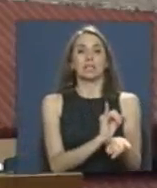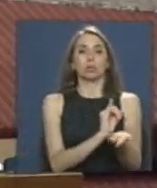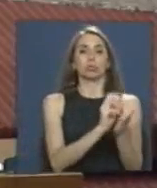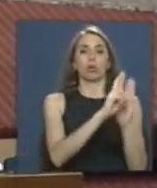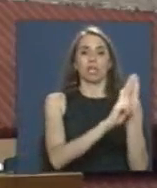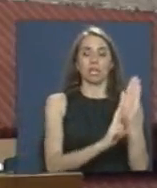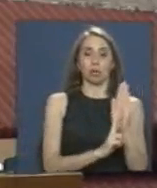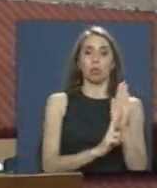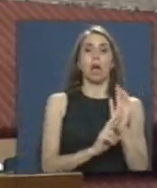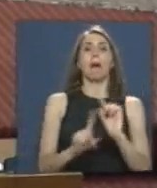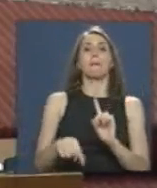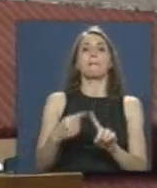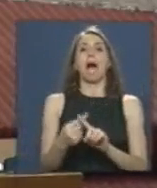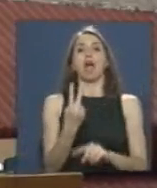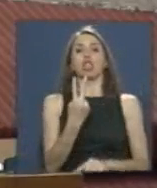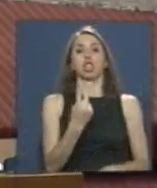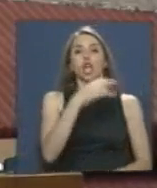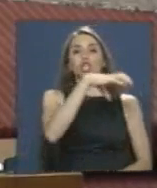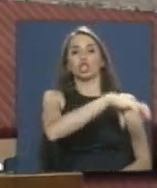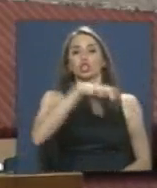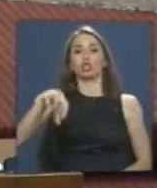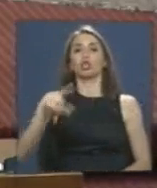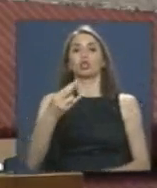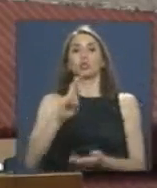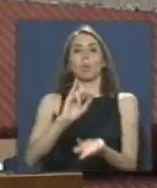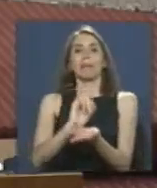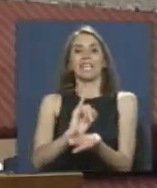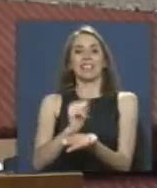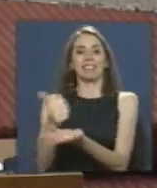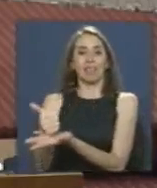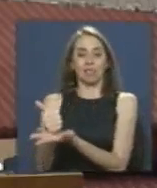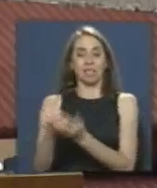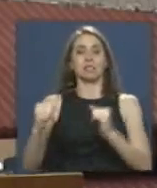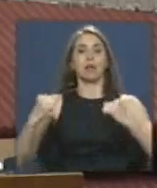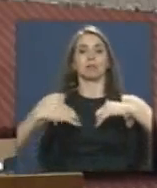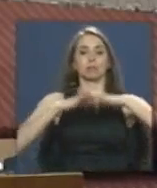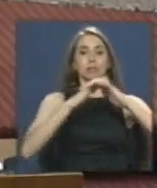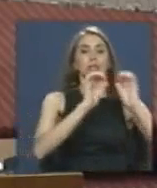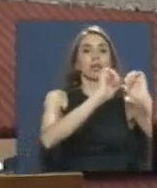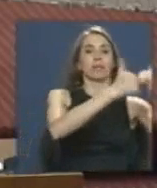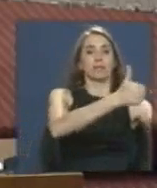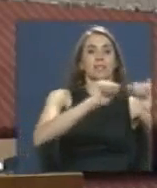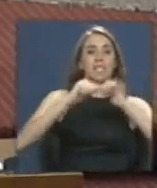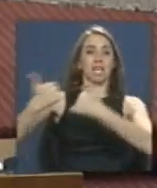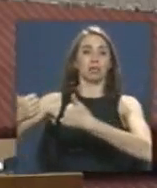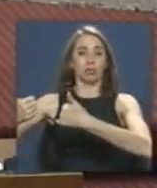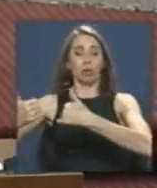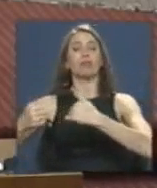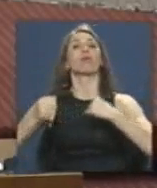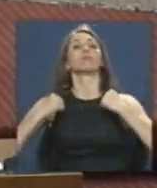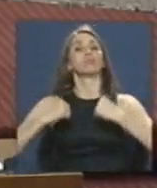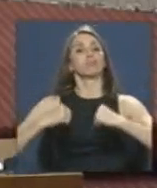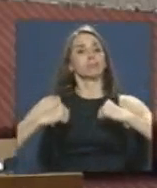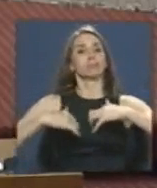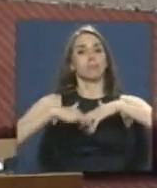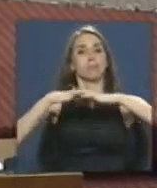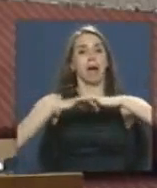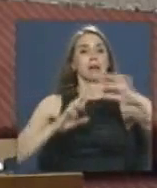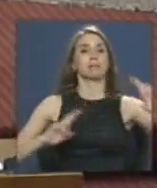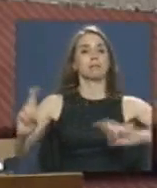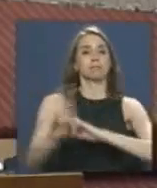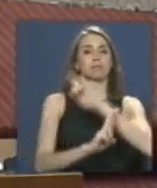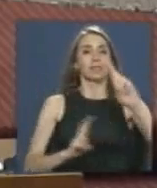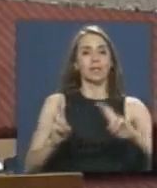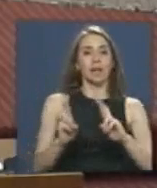las dos superintendencias de haber fortalecido sus gobiernos corporativos y potenciando la interacción